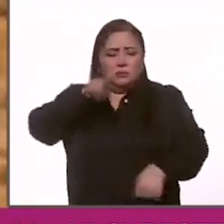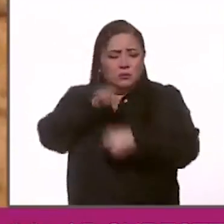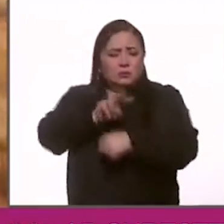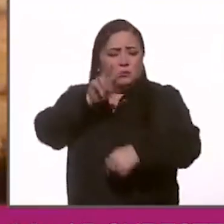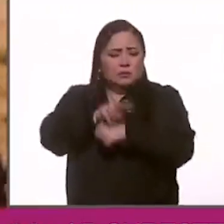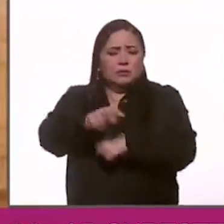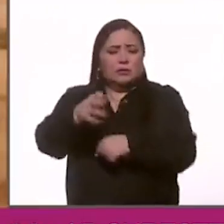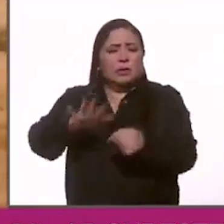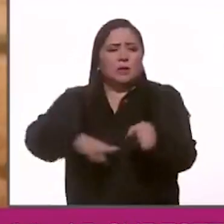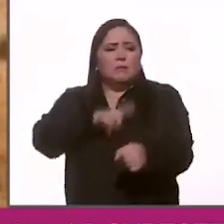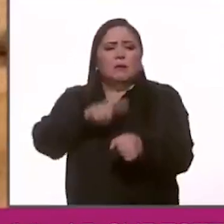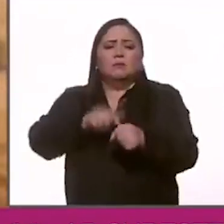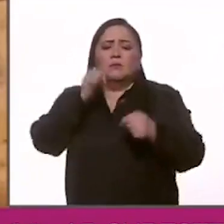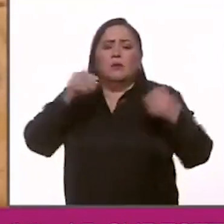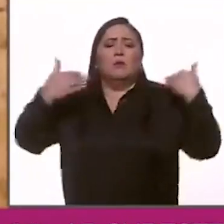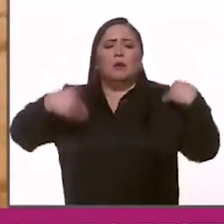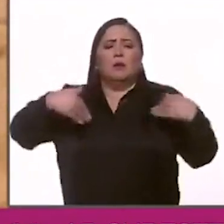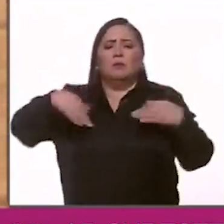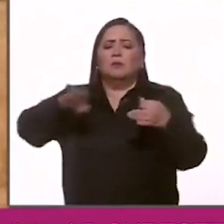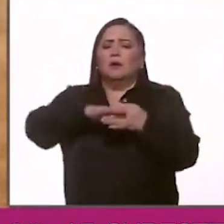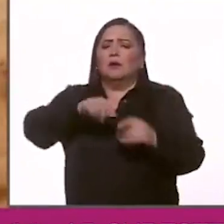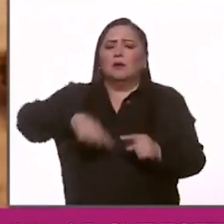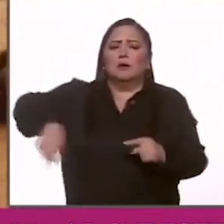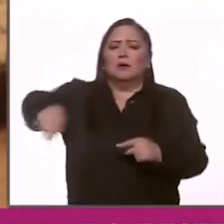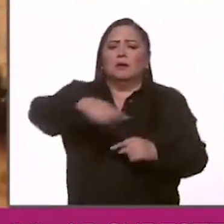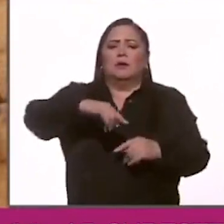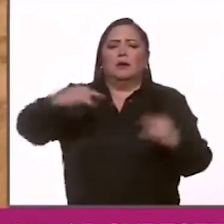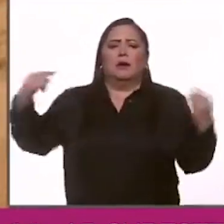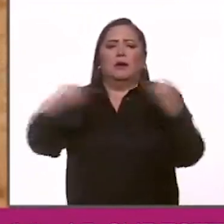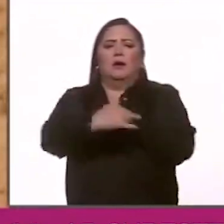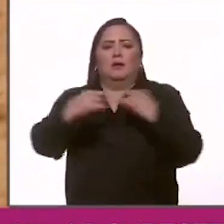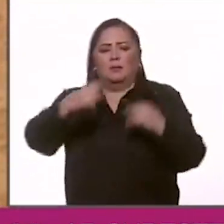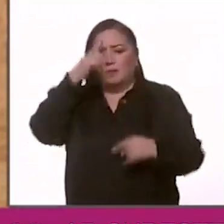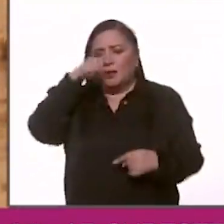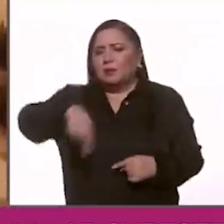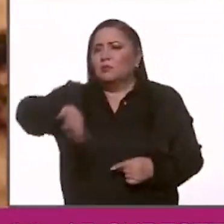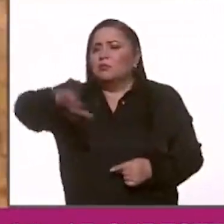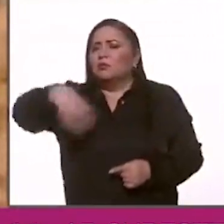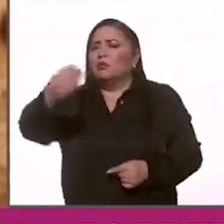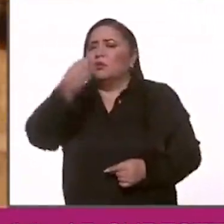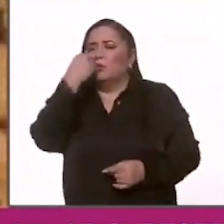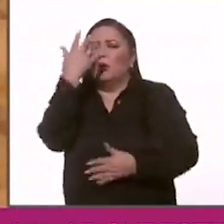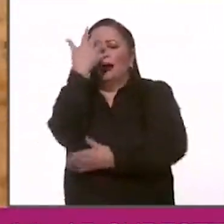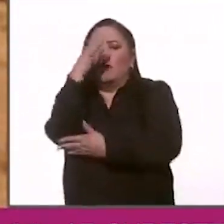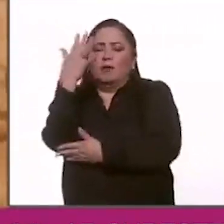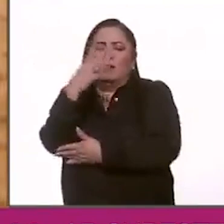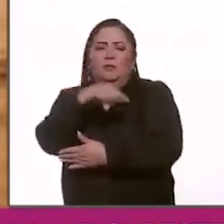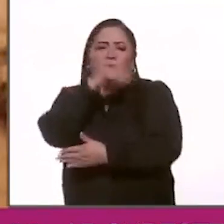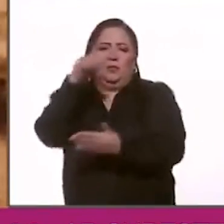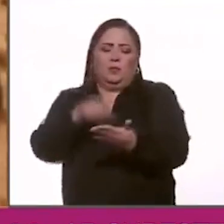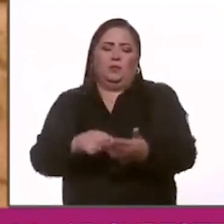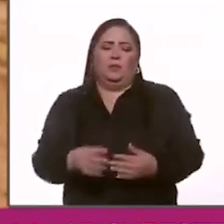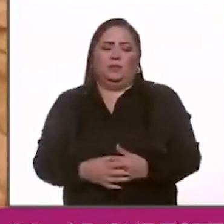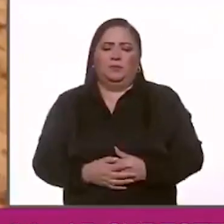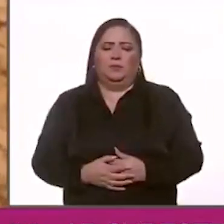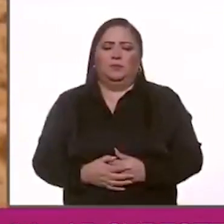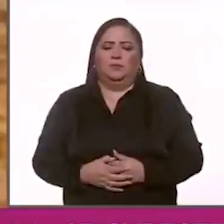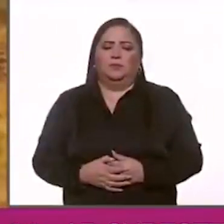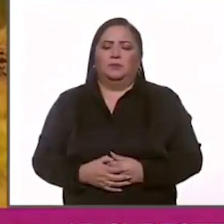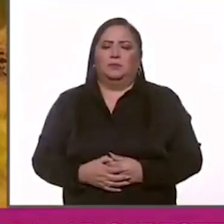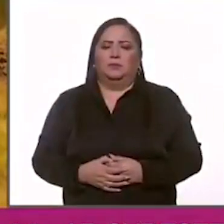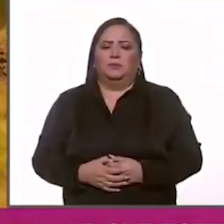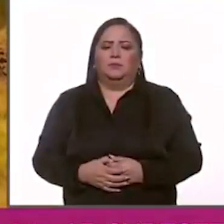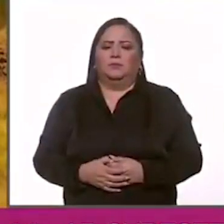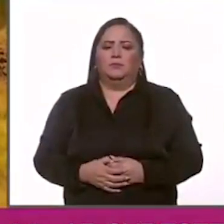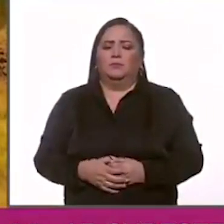este mamífero que se pasea cerca de campamentos y carreteras para buscar su alimento en arbustos y musgos. Es